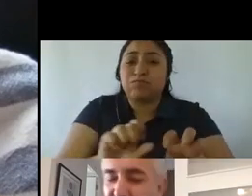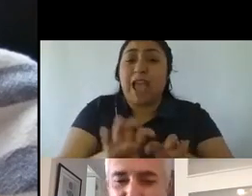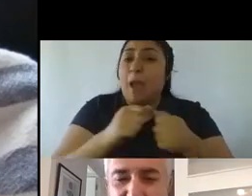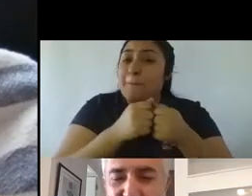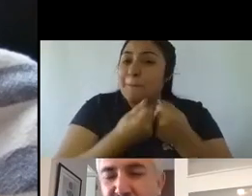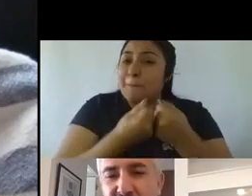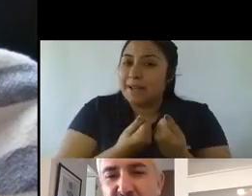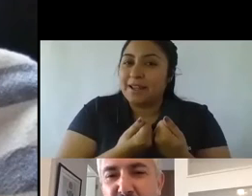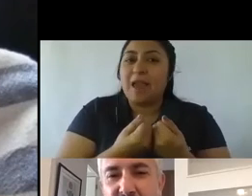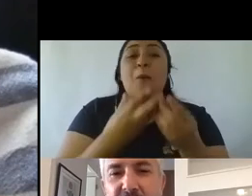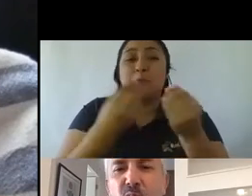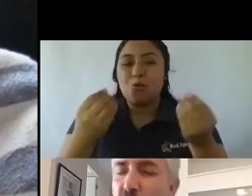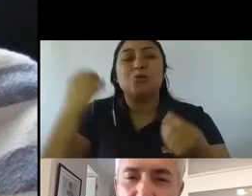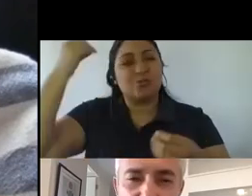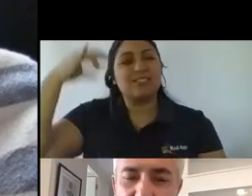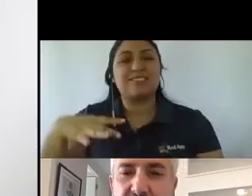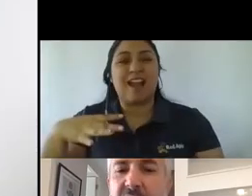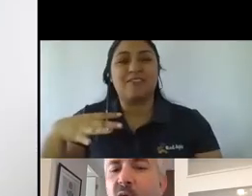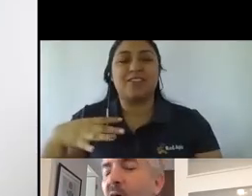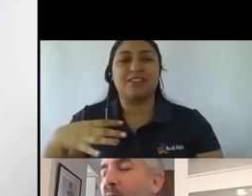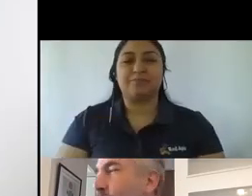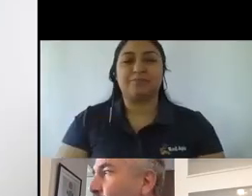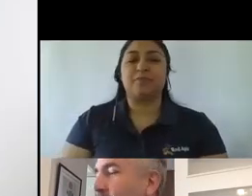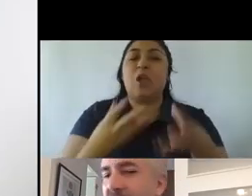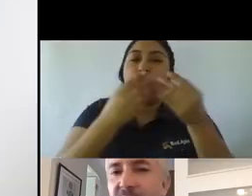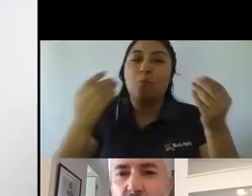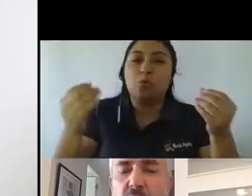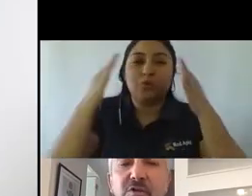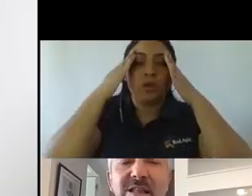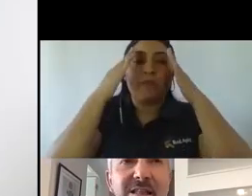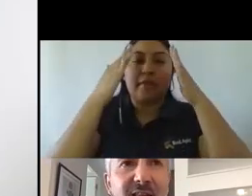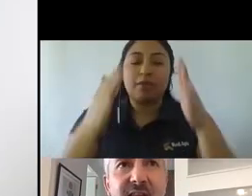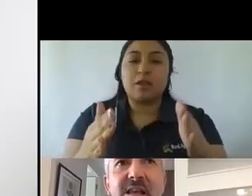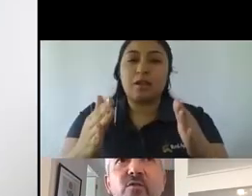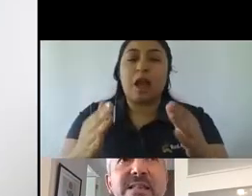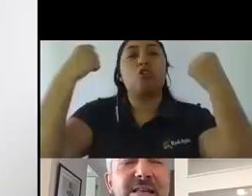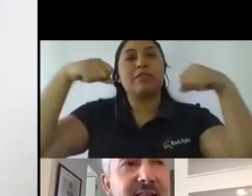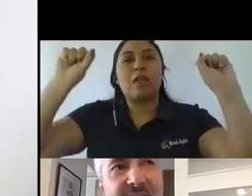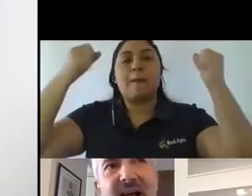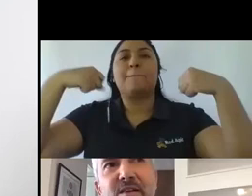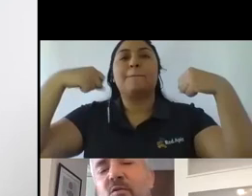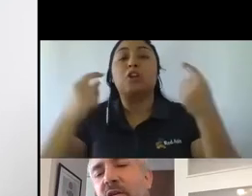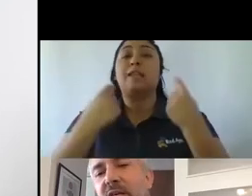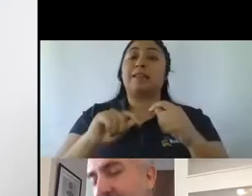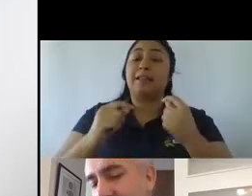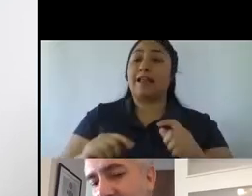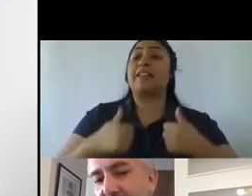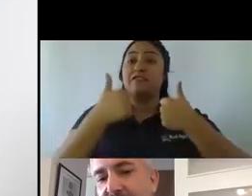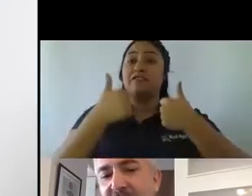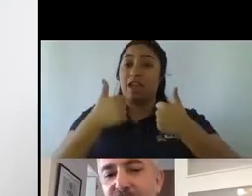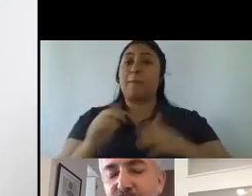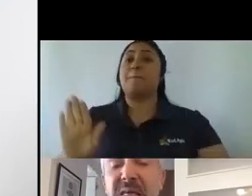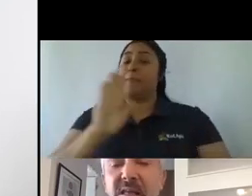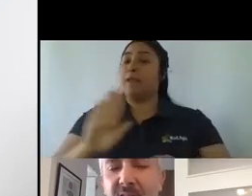Ya no tengo idea. No es mi tema. Muchos están dedicados al mundo del deporte, tratar de estar bien, mantenerse sanos, y hacer